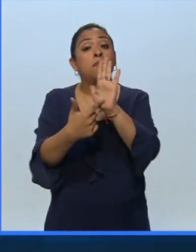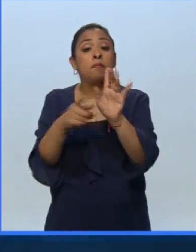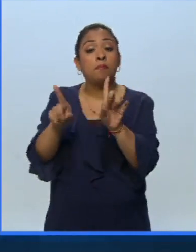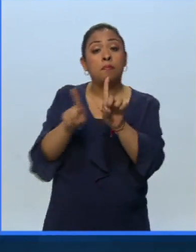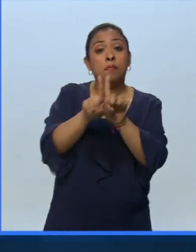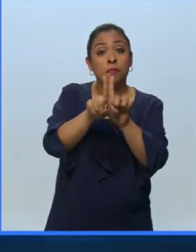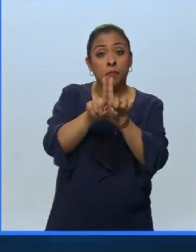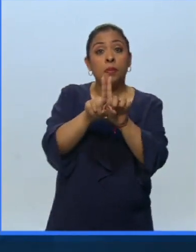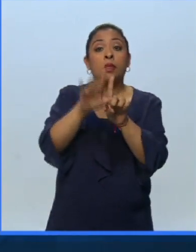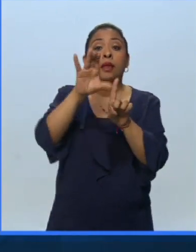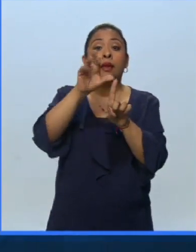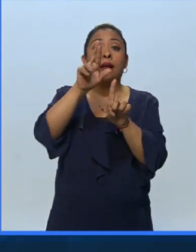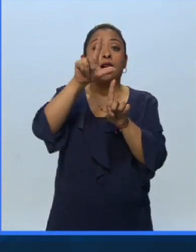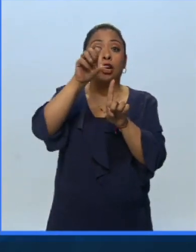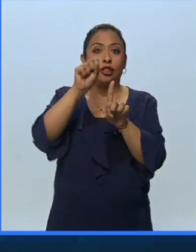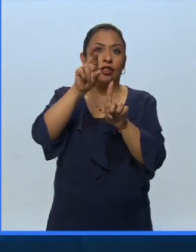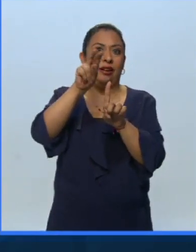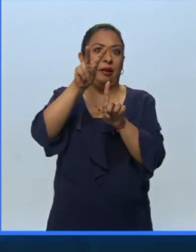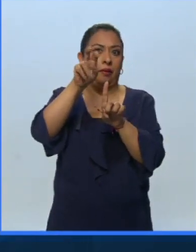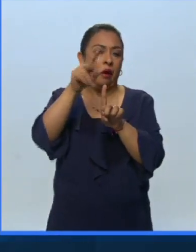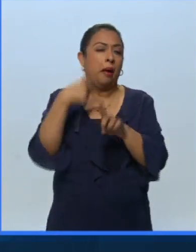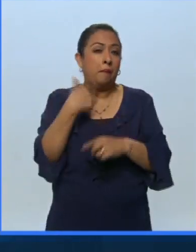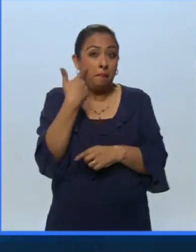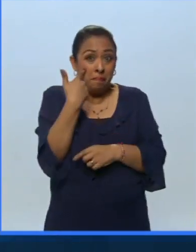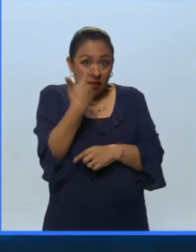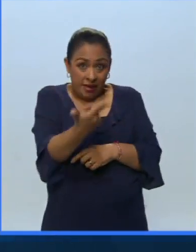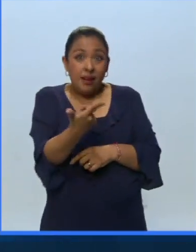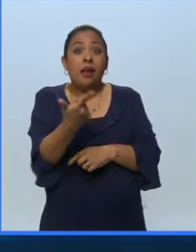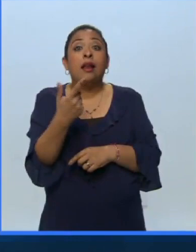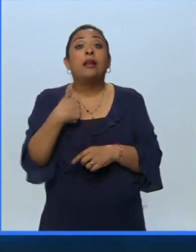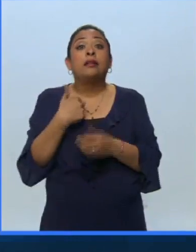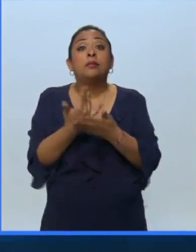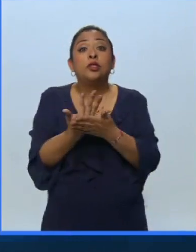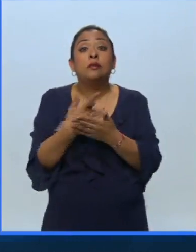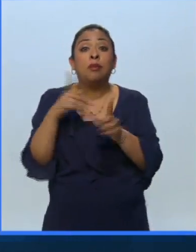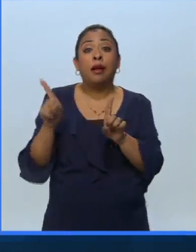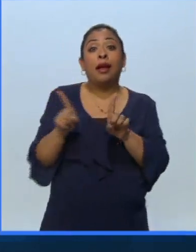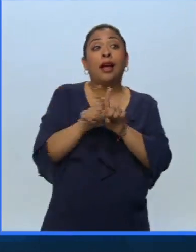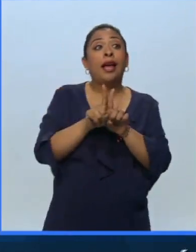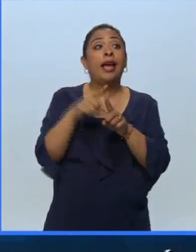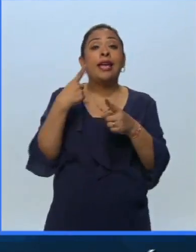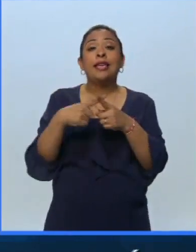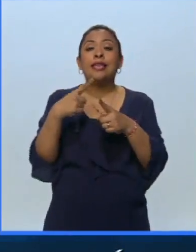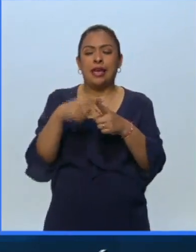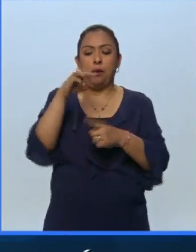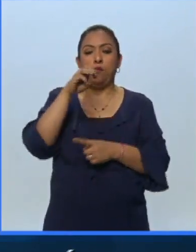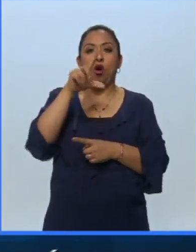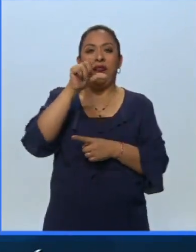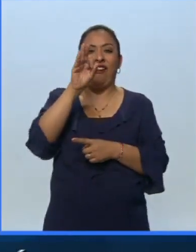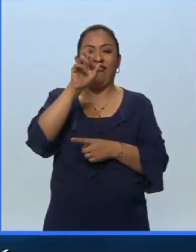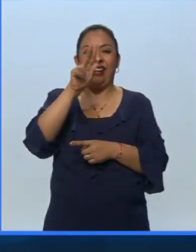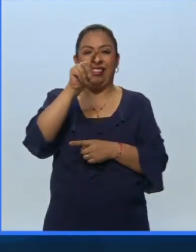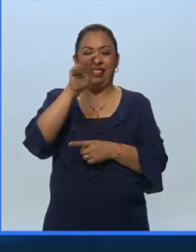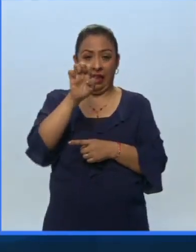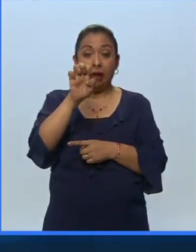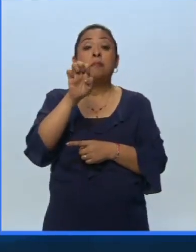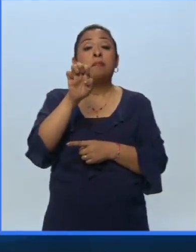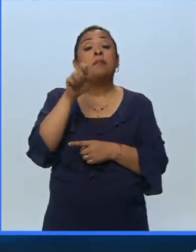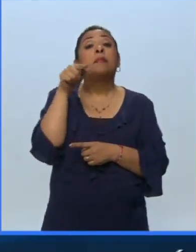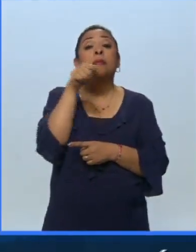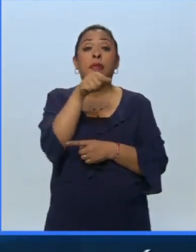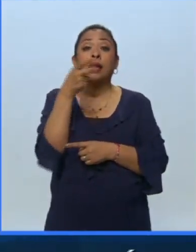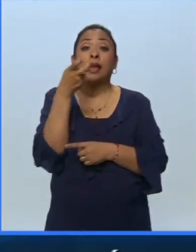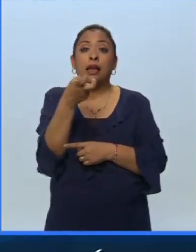lado de Carlos Rivera. Y bueno, miren, estamos esperando porque viene aquí Mola Ferte. Y pues esto